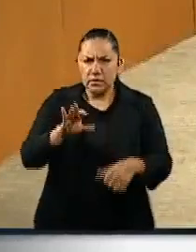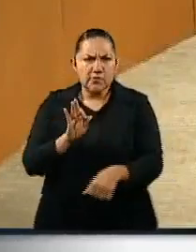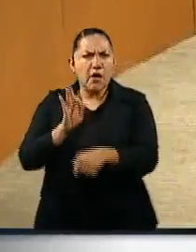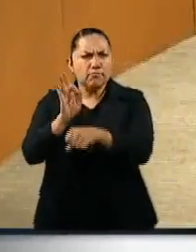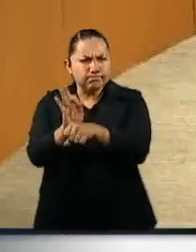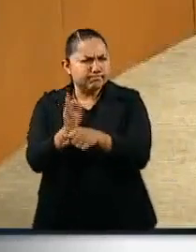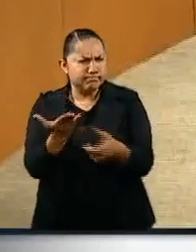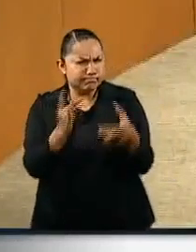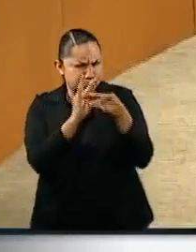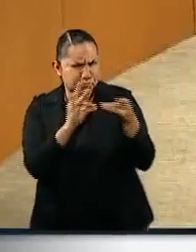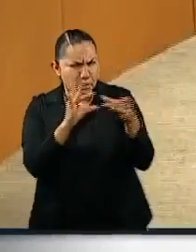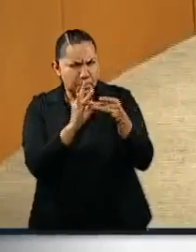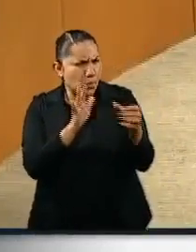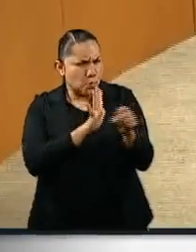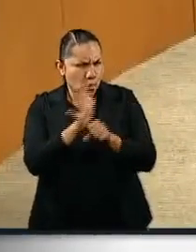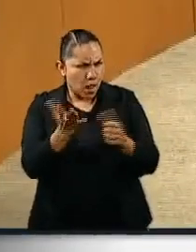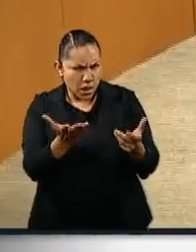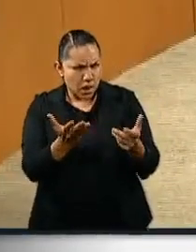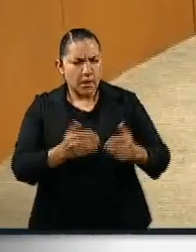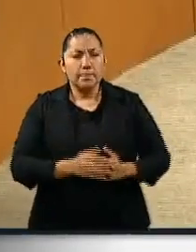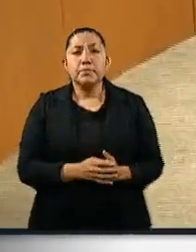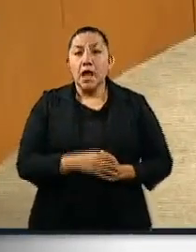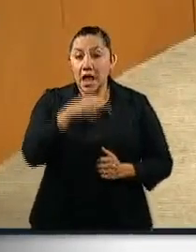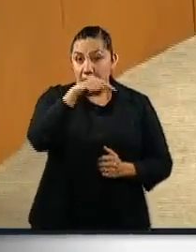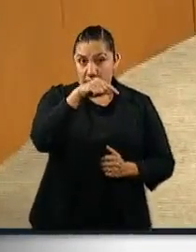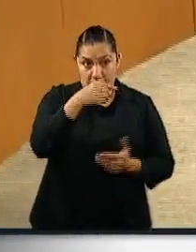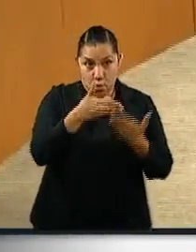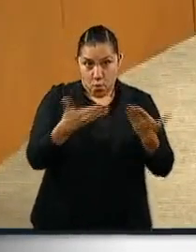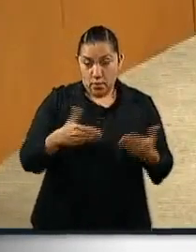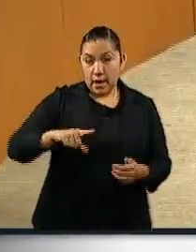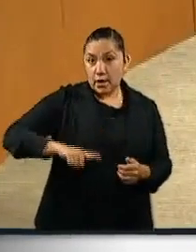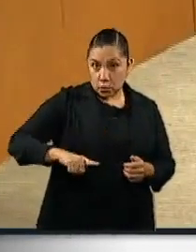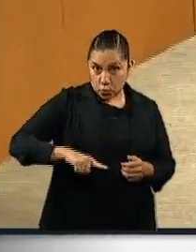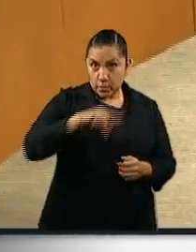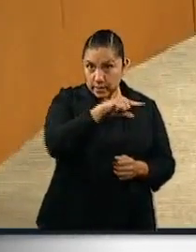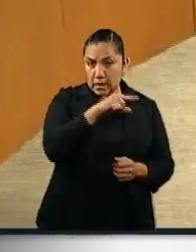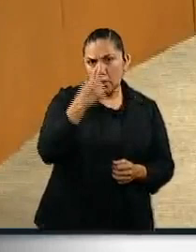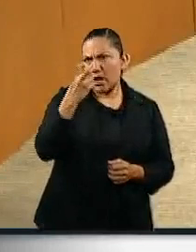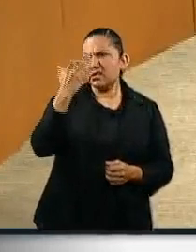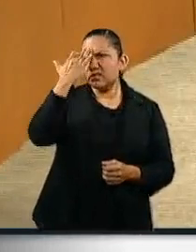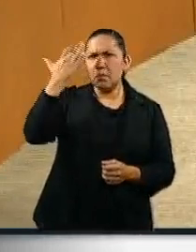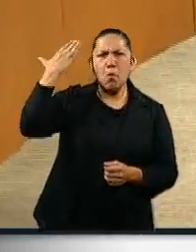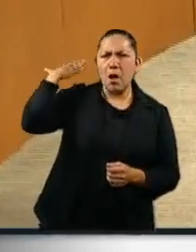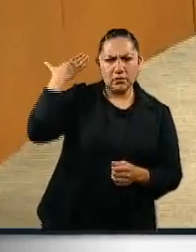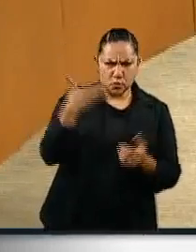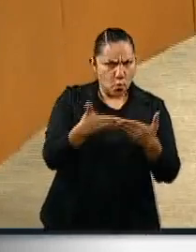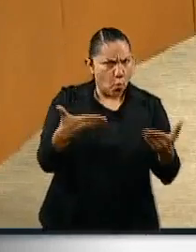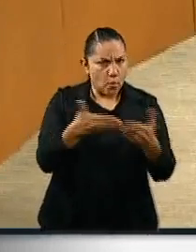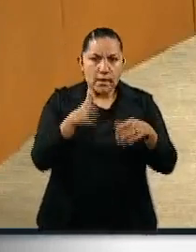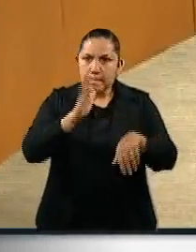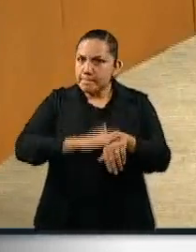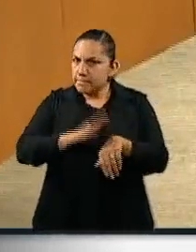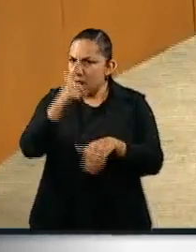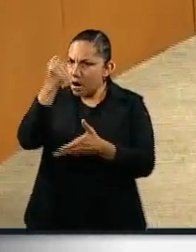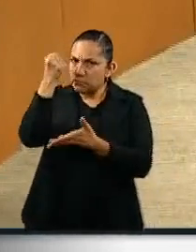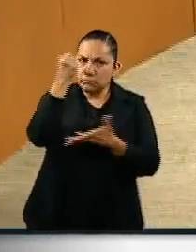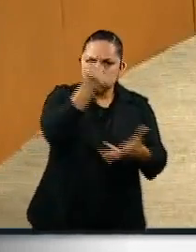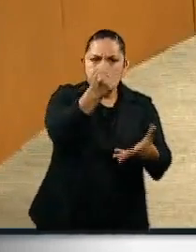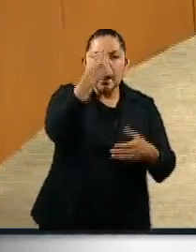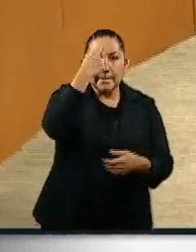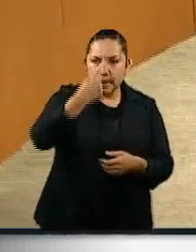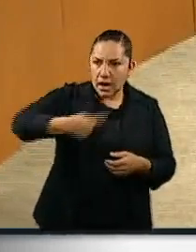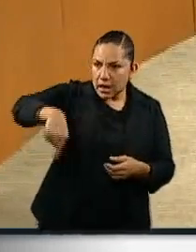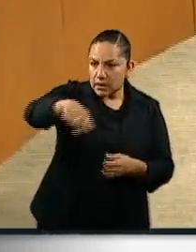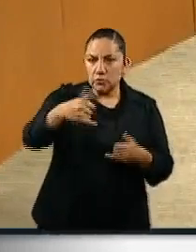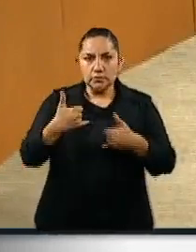como nunca, ha invertido recursos públicos para rescatar a los jóvenes en materia de educación